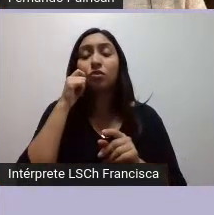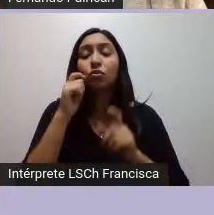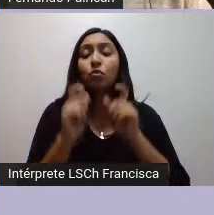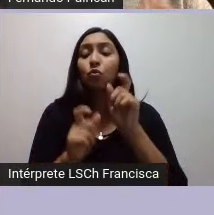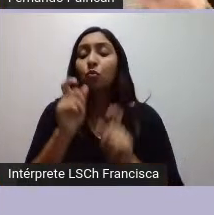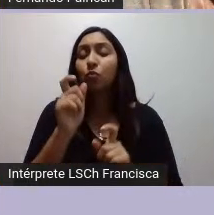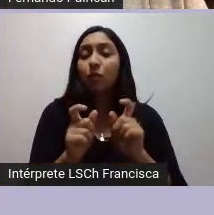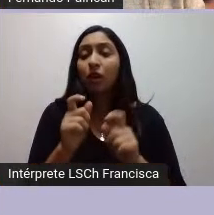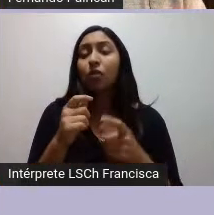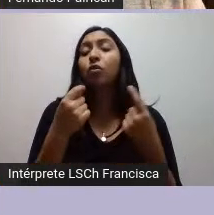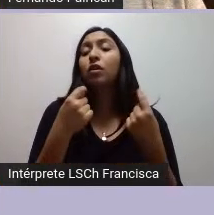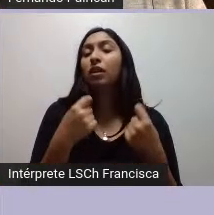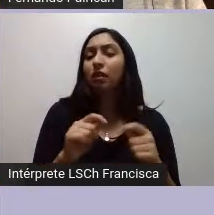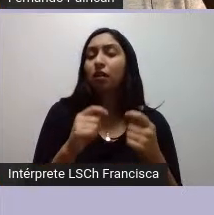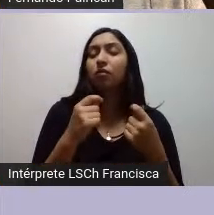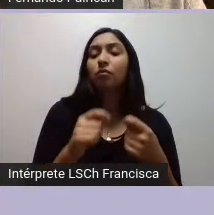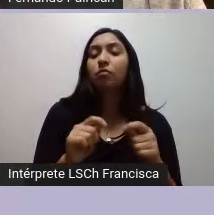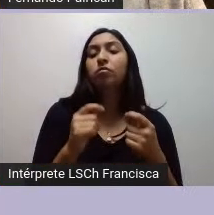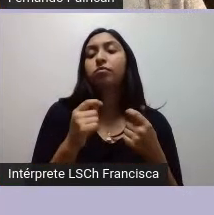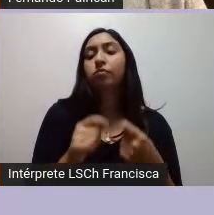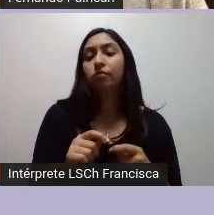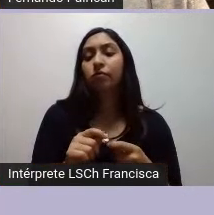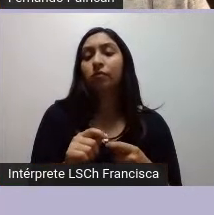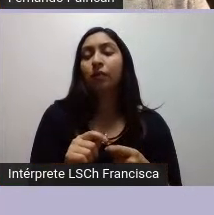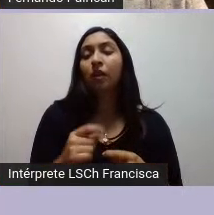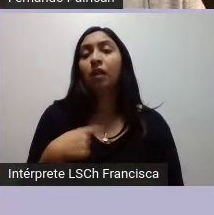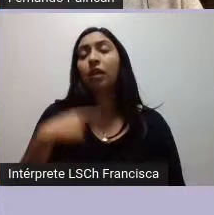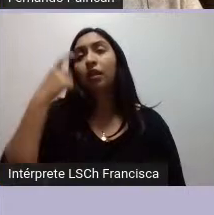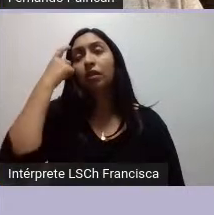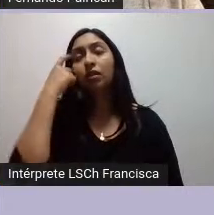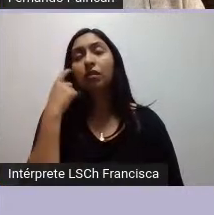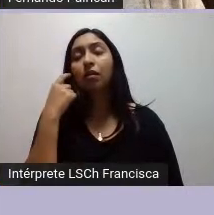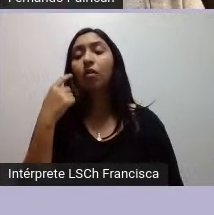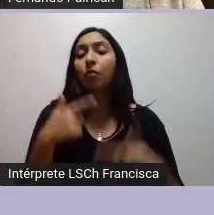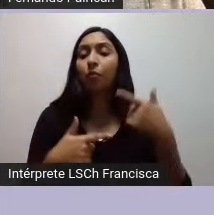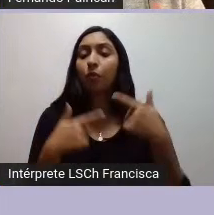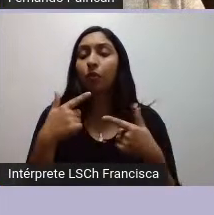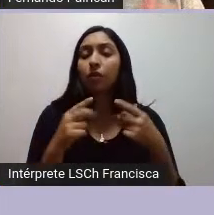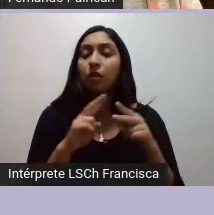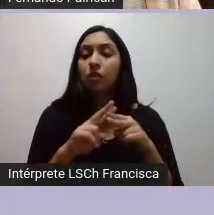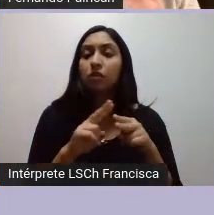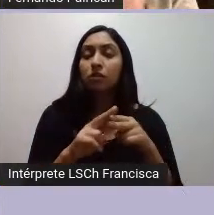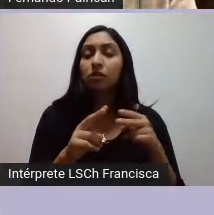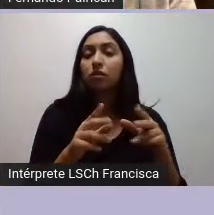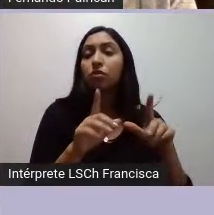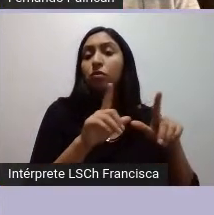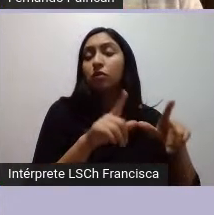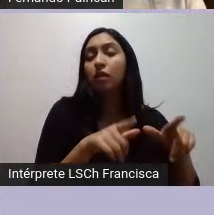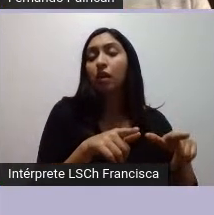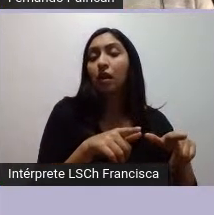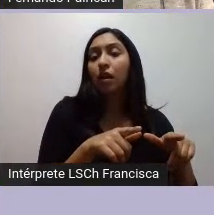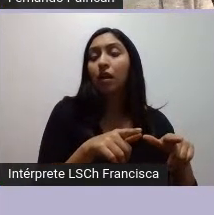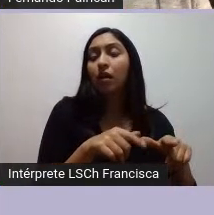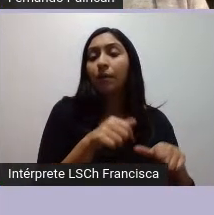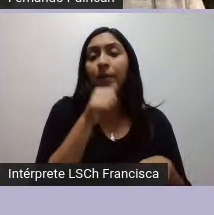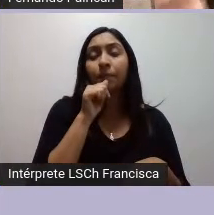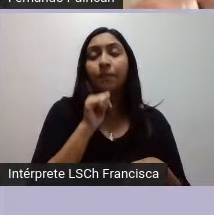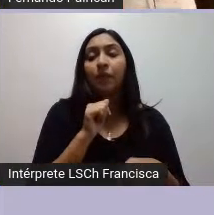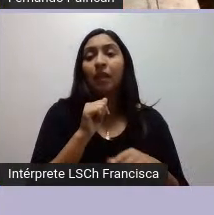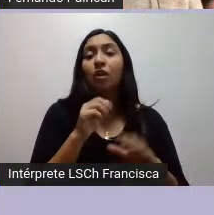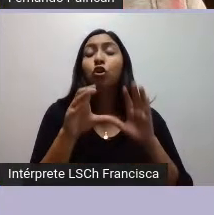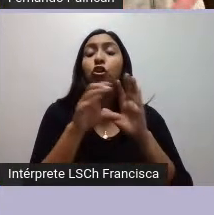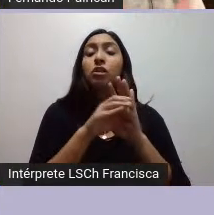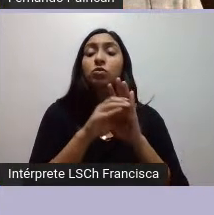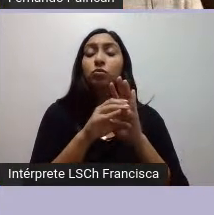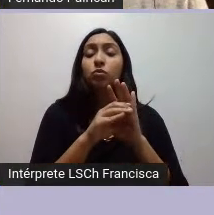asusar y que yo creo que esta política que se ha hecho de parte de los sectores más conservadores es decir que esto es una constitución indigenista que además